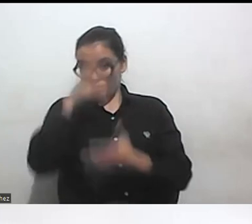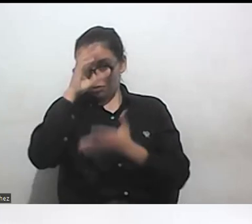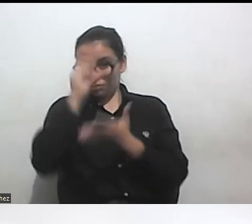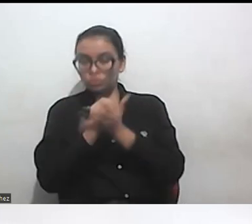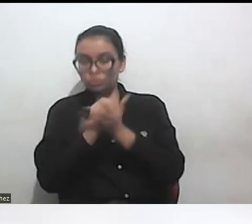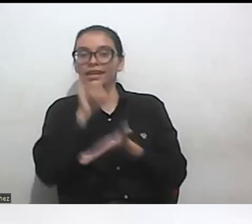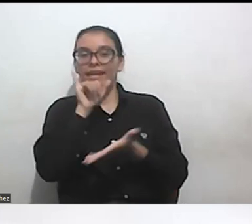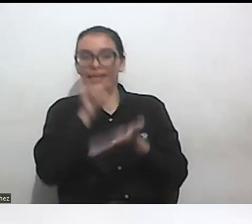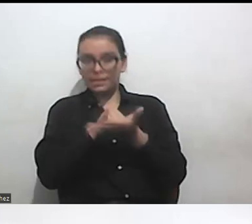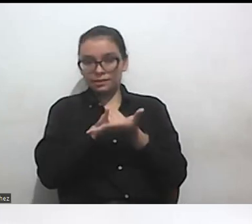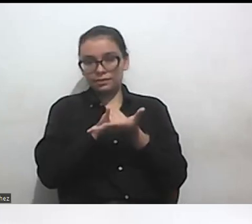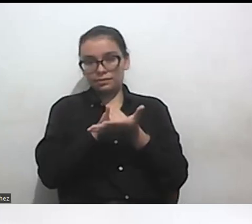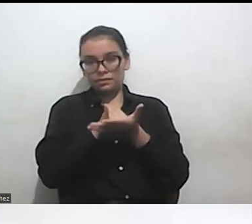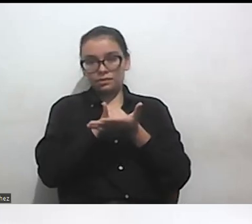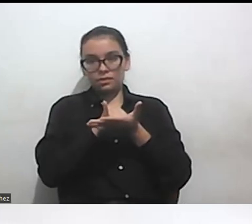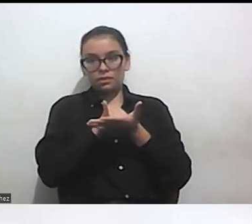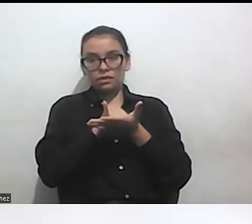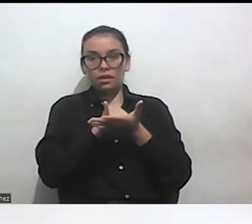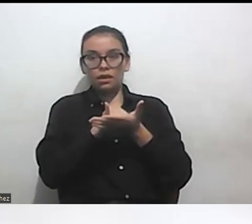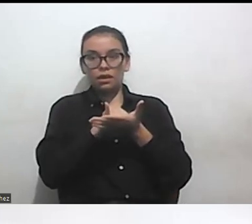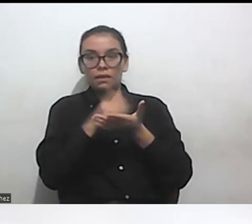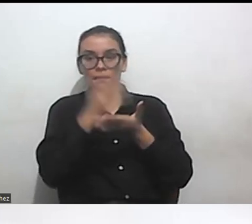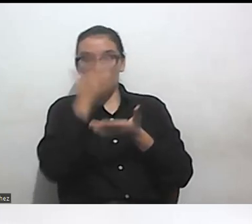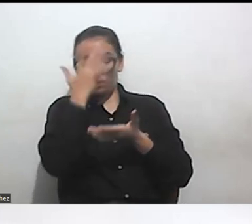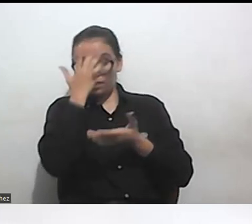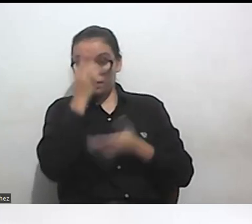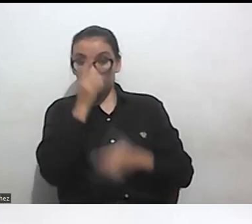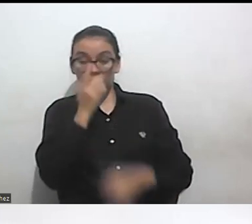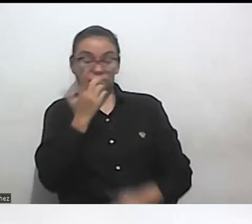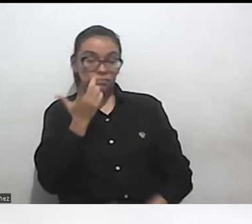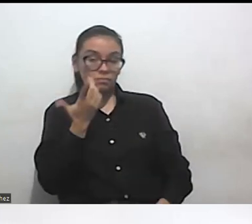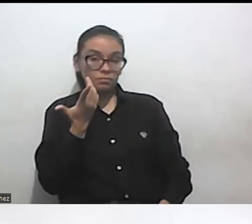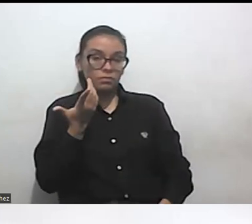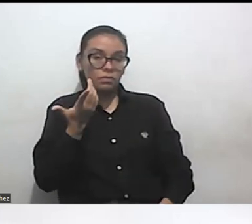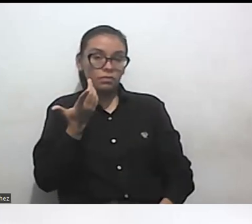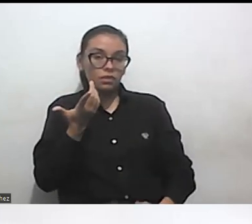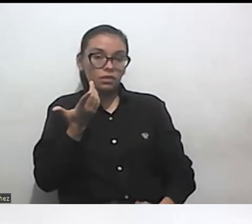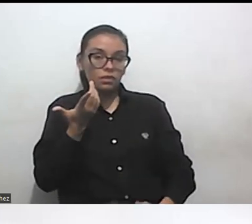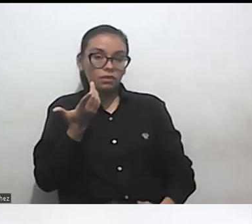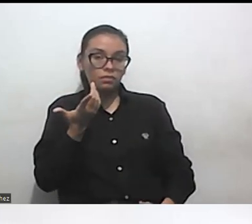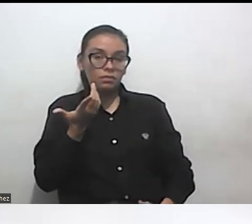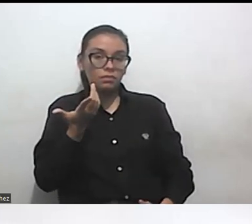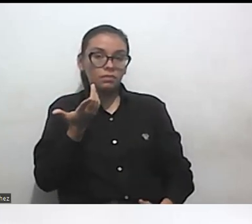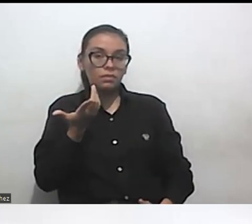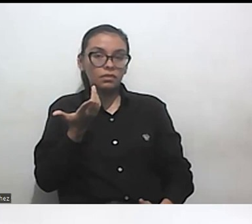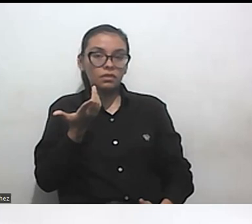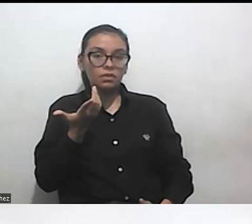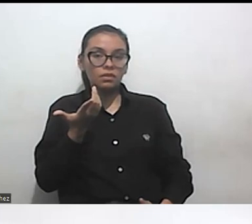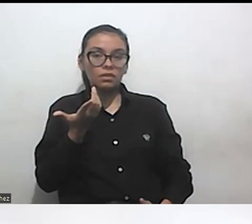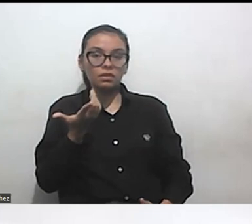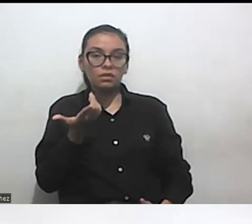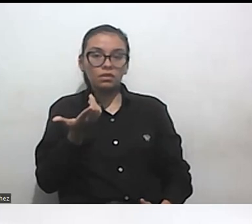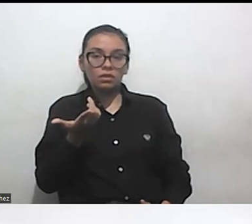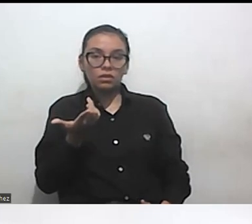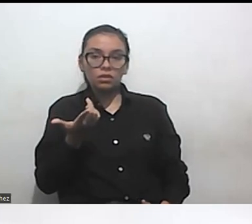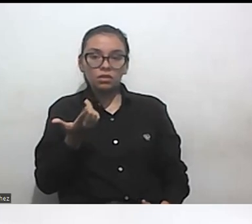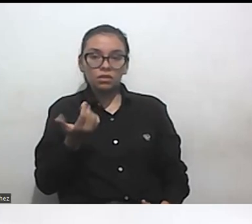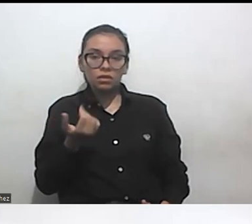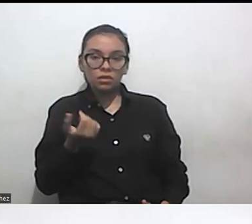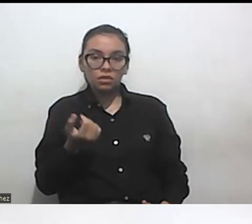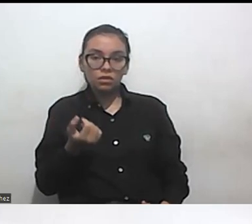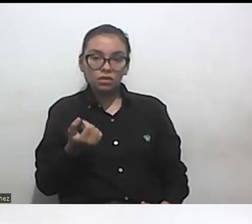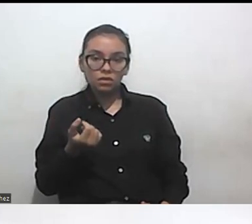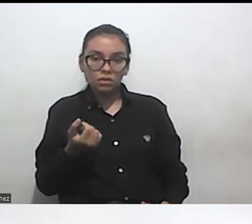ya porque uno no hay esta esta